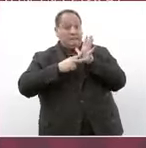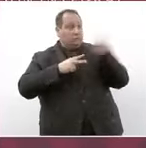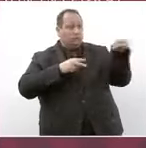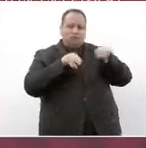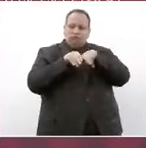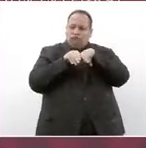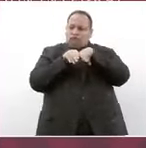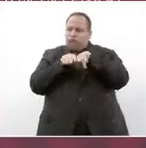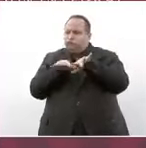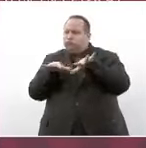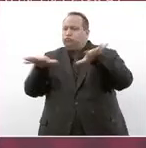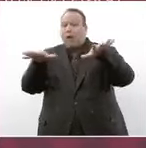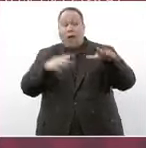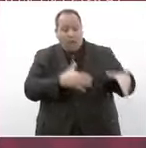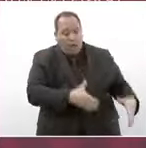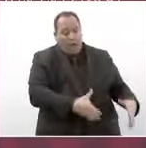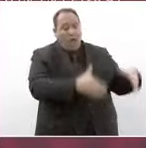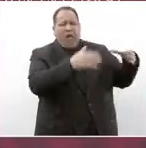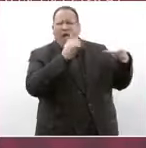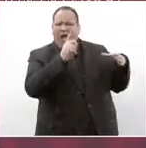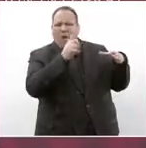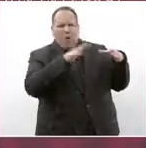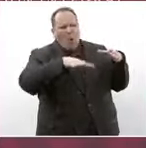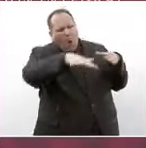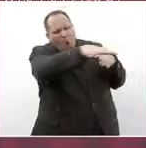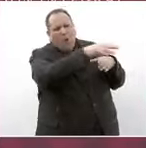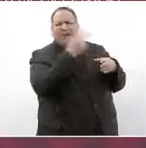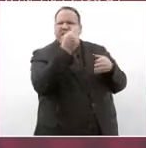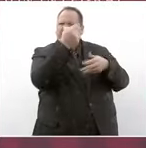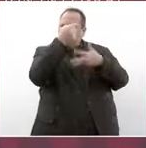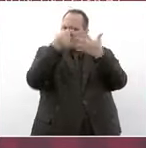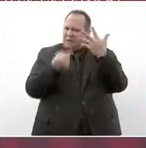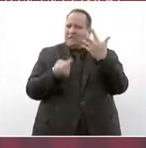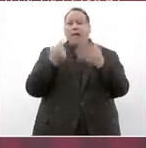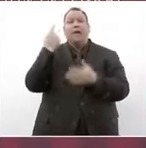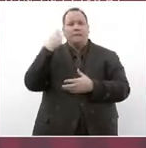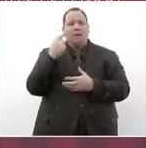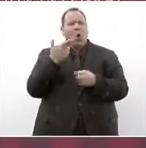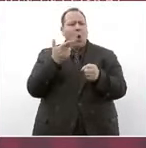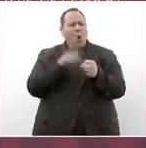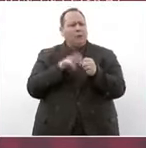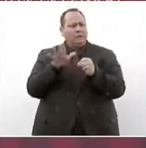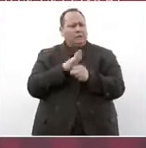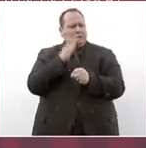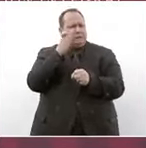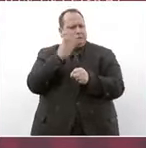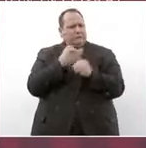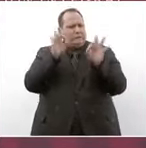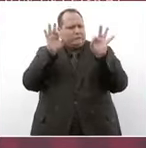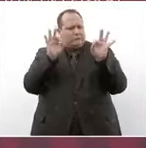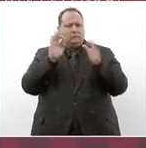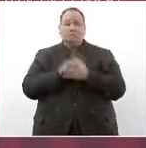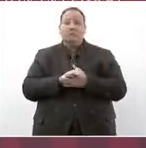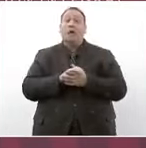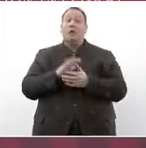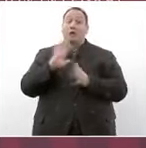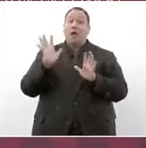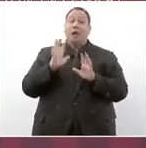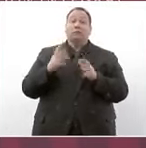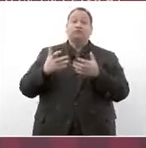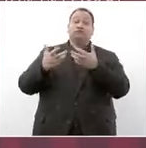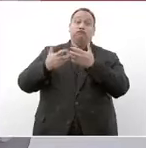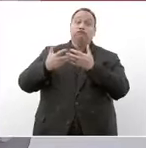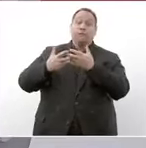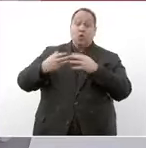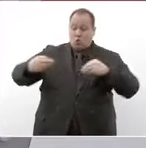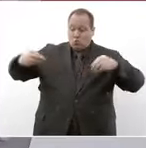conducto de gases, de agua, de todas las necesidades para tener un hospital en forma. Se instaló el equipo de